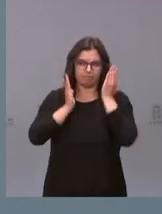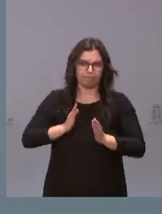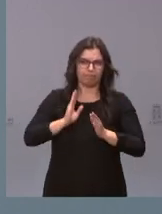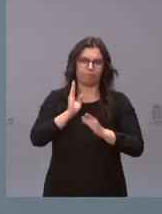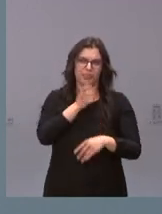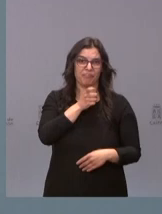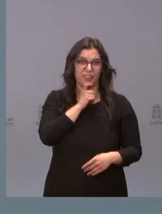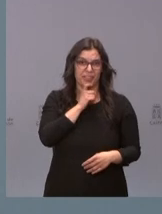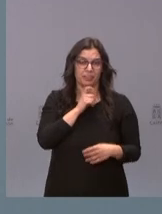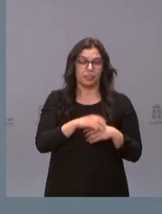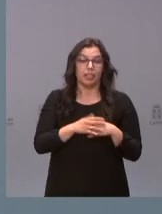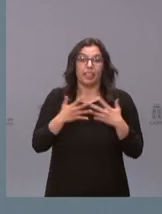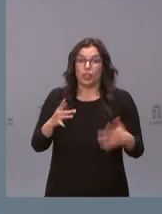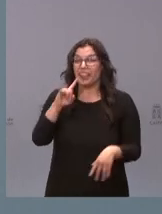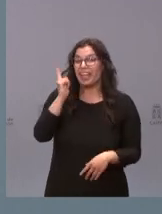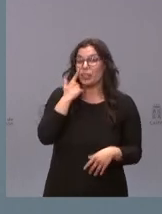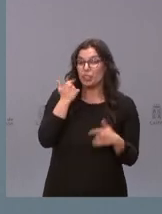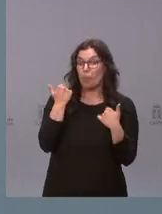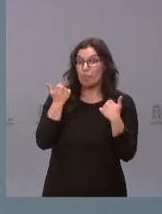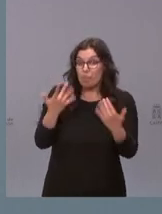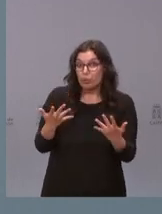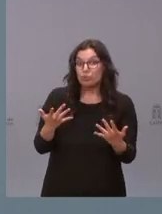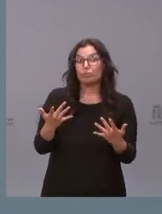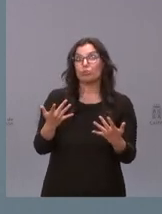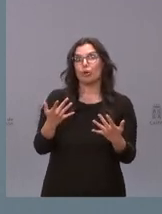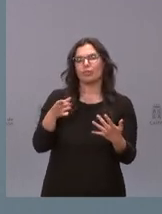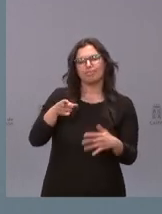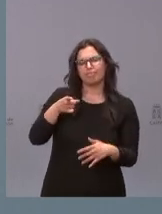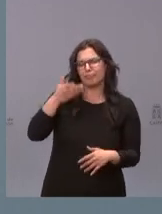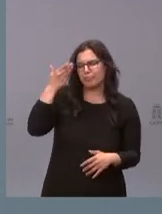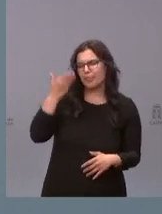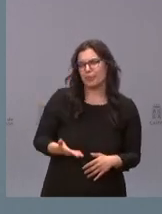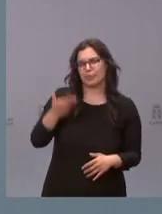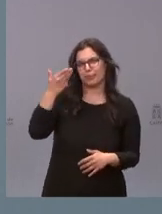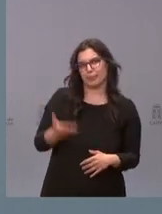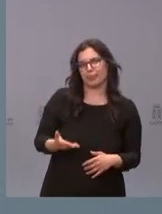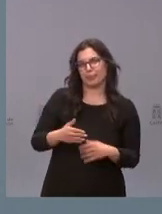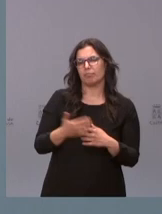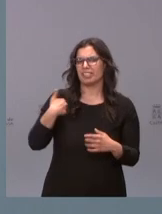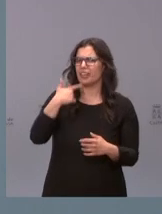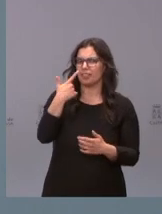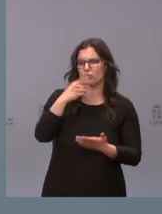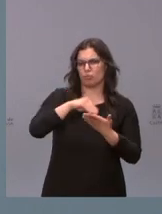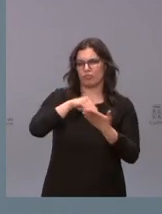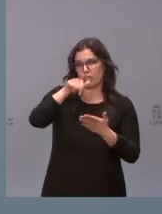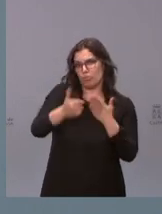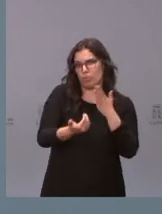curar. Por lo tanto, el diagnóstico a tiempo, el diagnóstico precoz, como ya se ha mencionado hoy esta mañana,